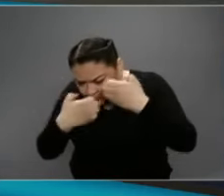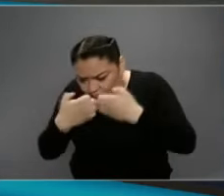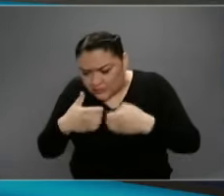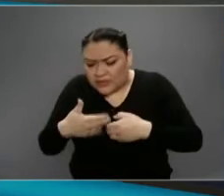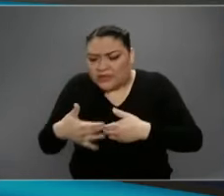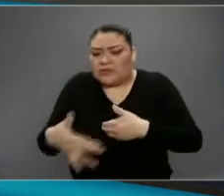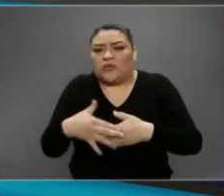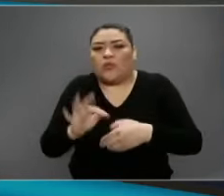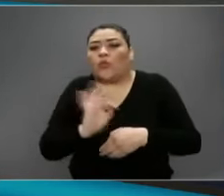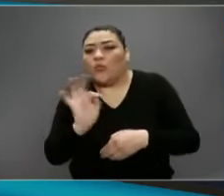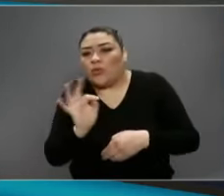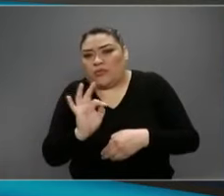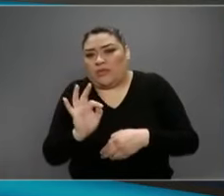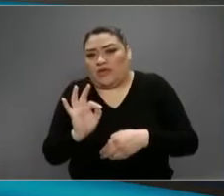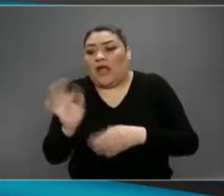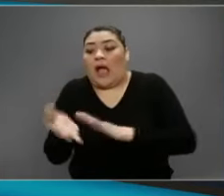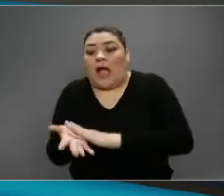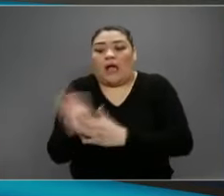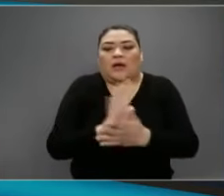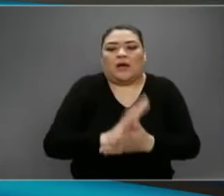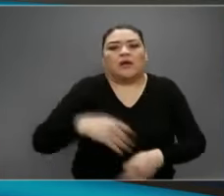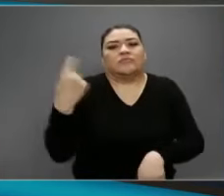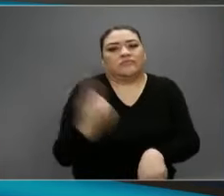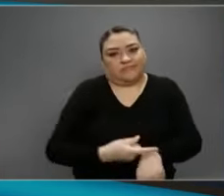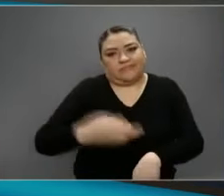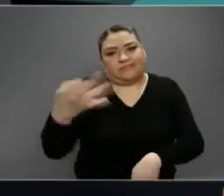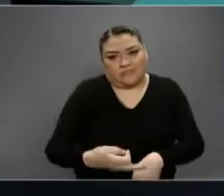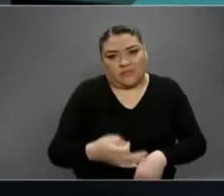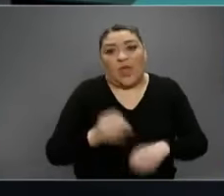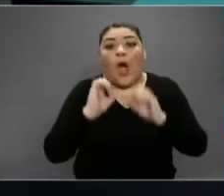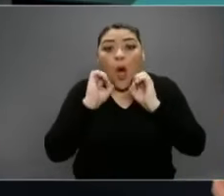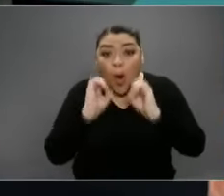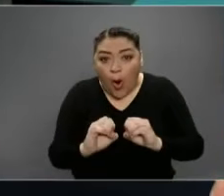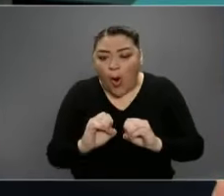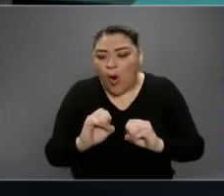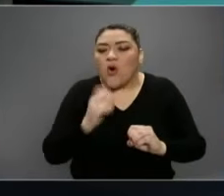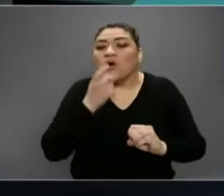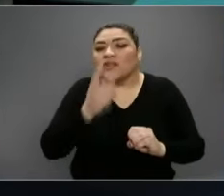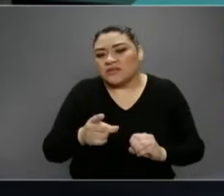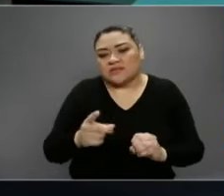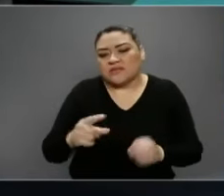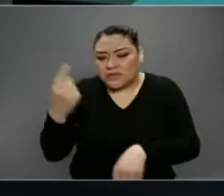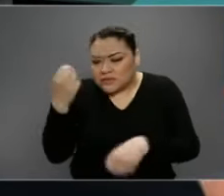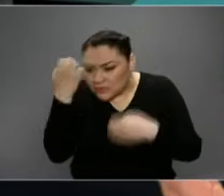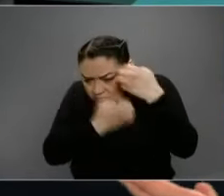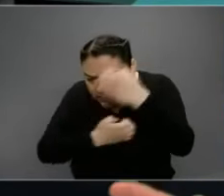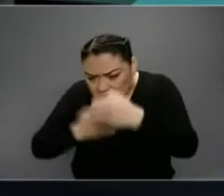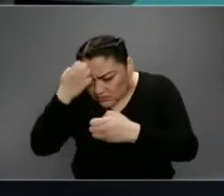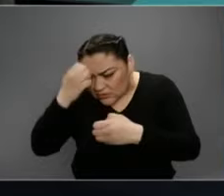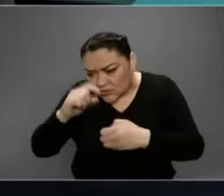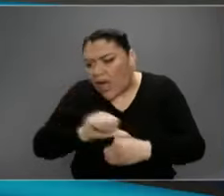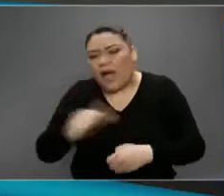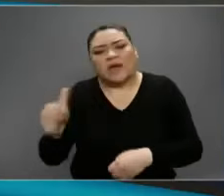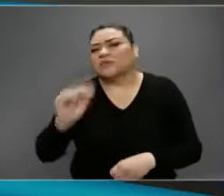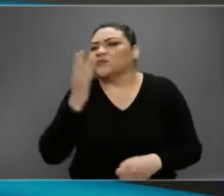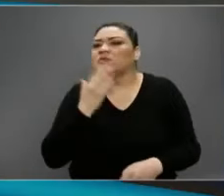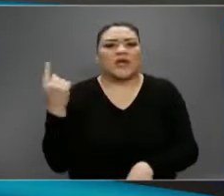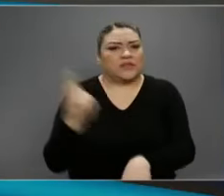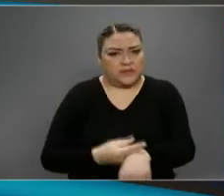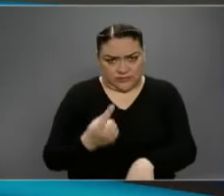estado. De caso sospechoso a caso confirmado o caso descartado, que son los